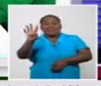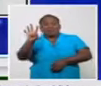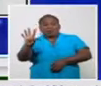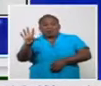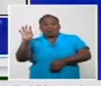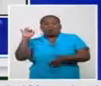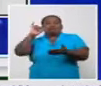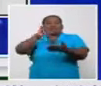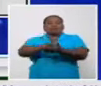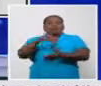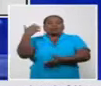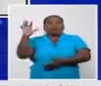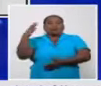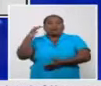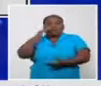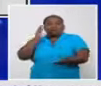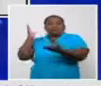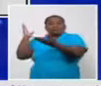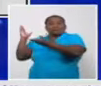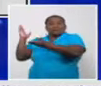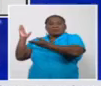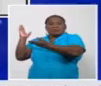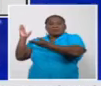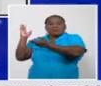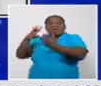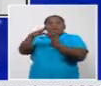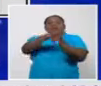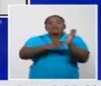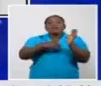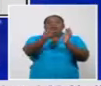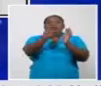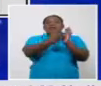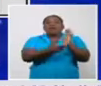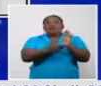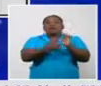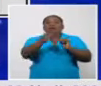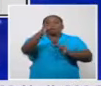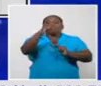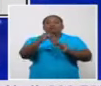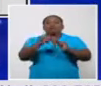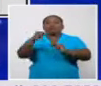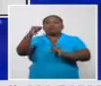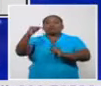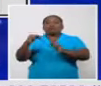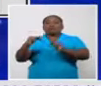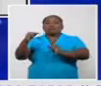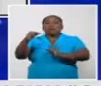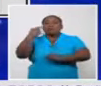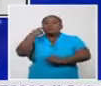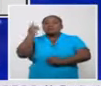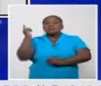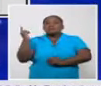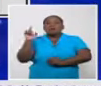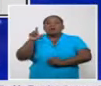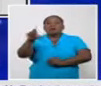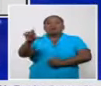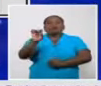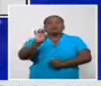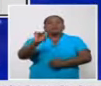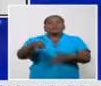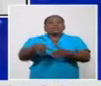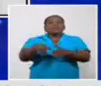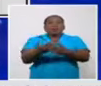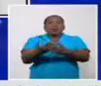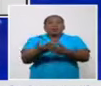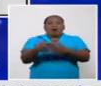se ve el gráfico con el comportamiento en los últimos 15 días. Lo